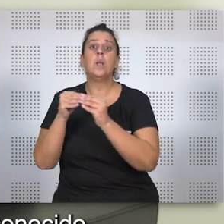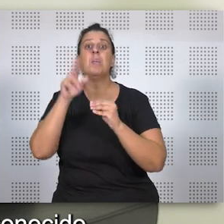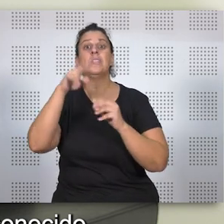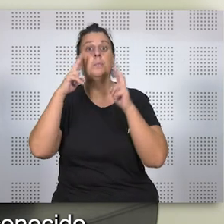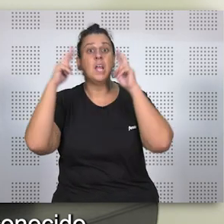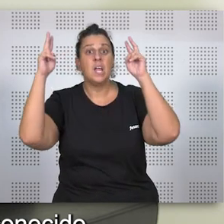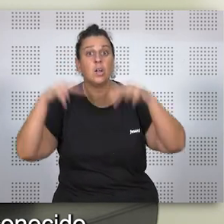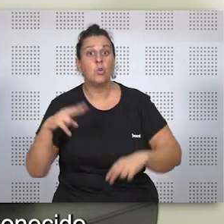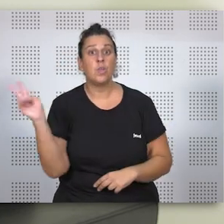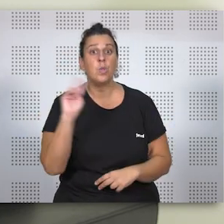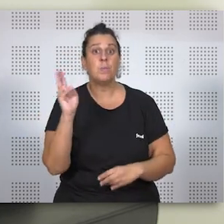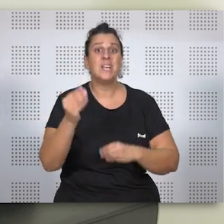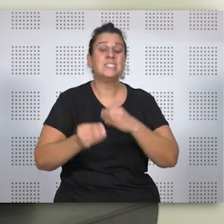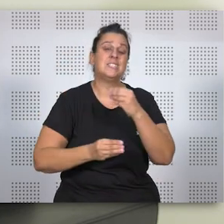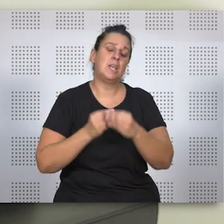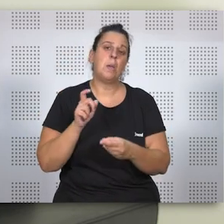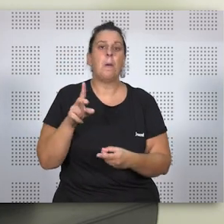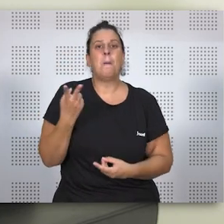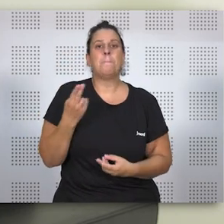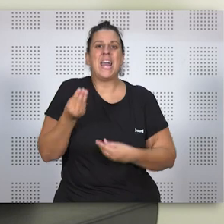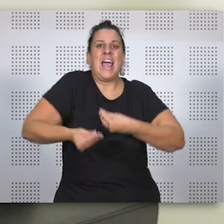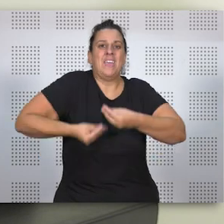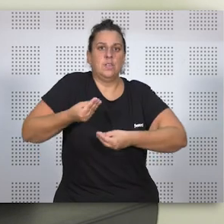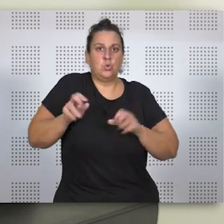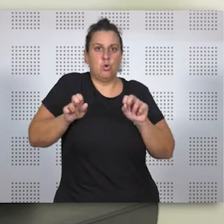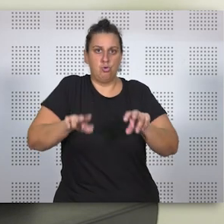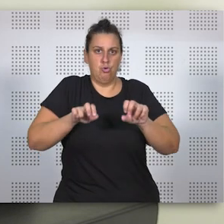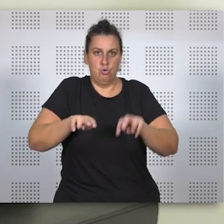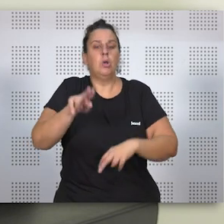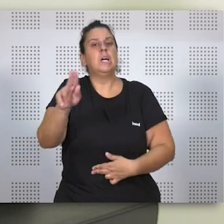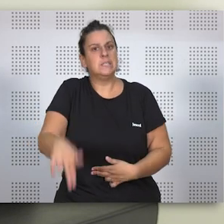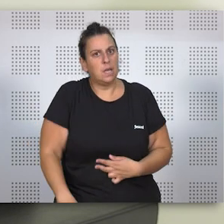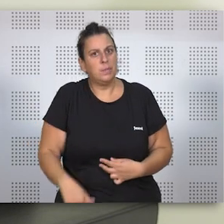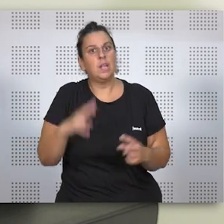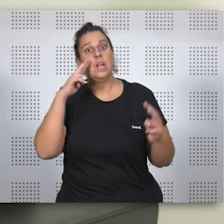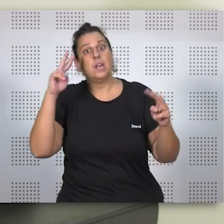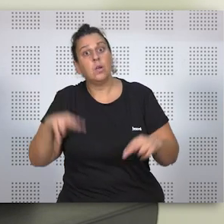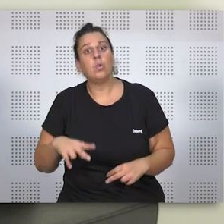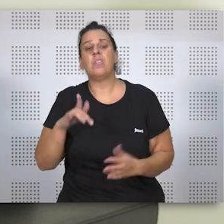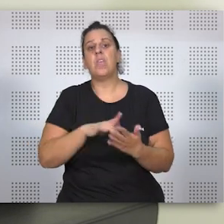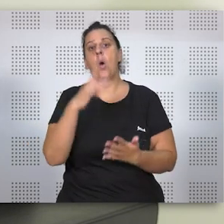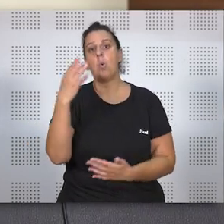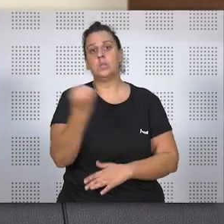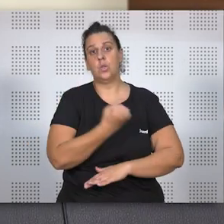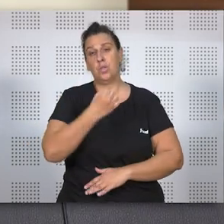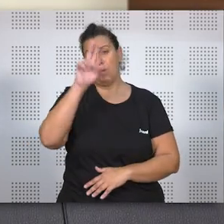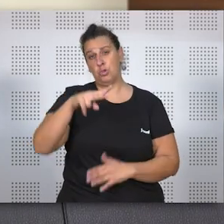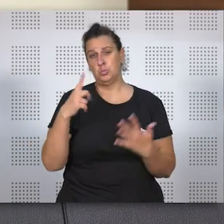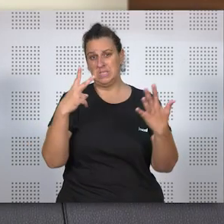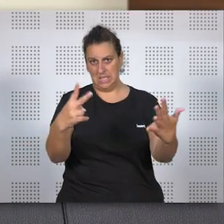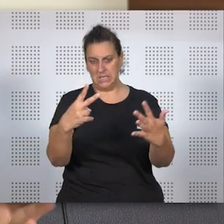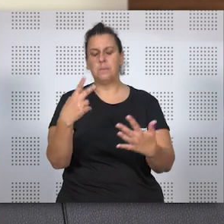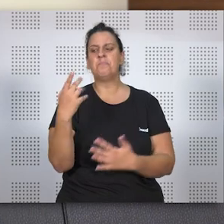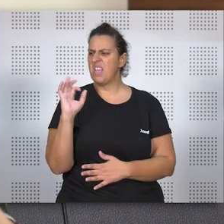viudedad a las uniones de hecho. Eso fue, concretamente, la ley 40, más recientemente, 2007, de 4 de diciembre. Es muy curioso